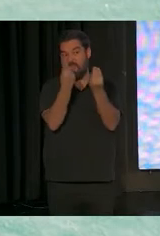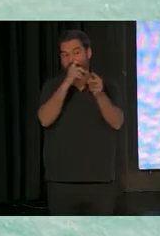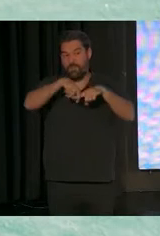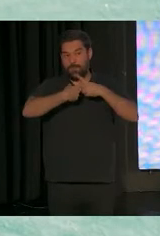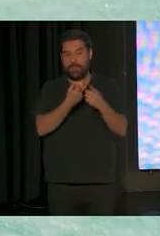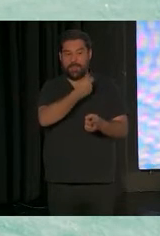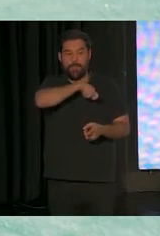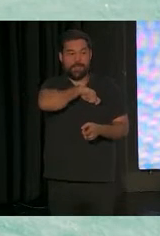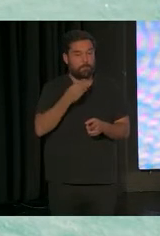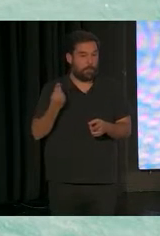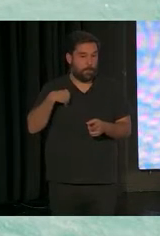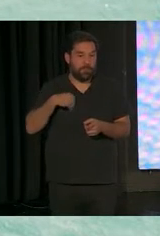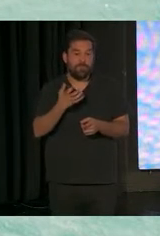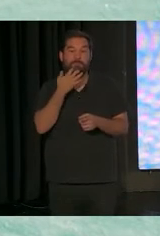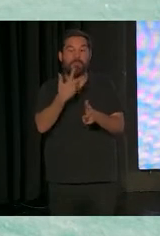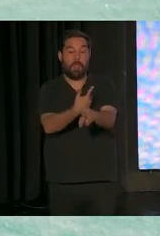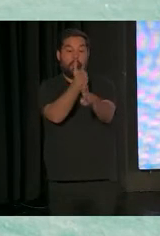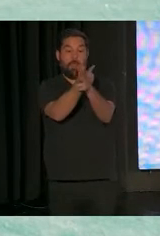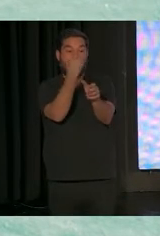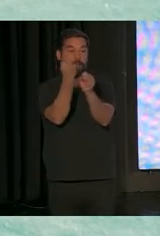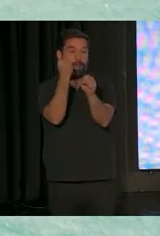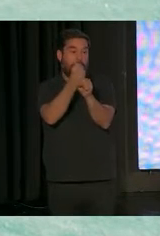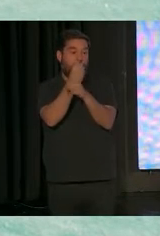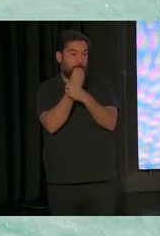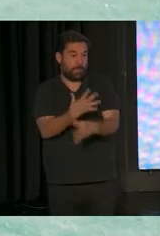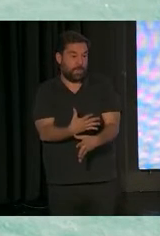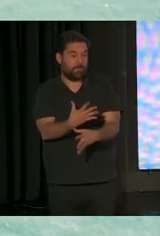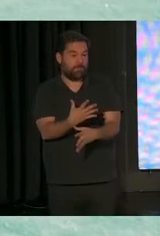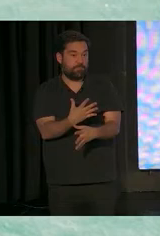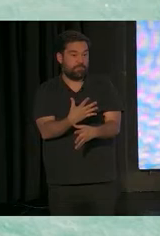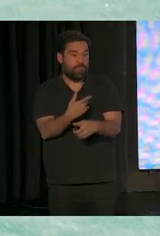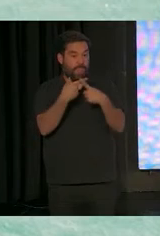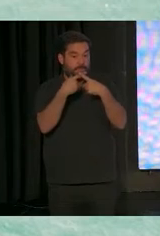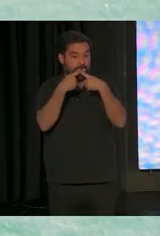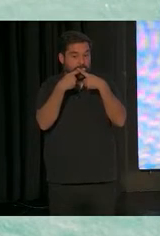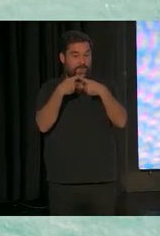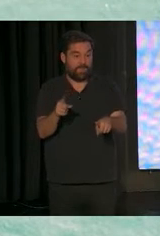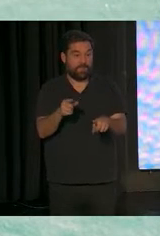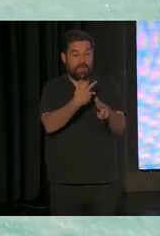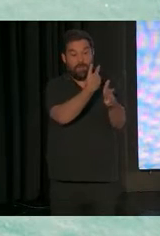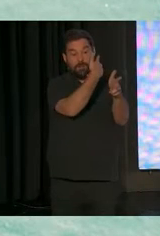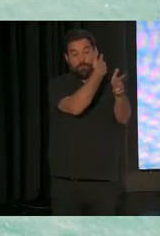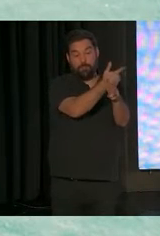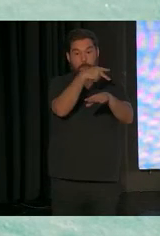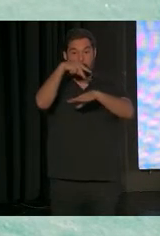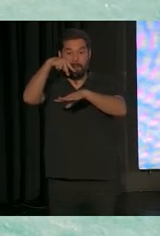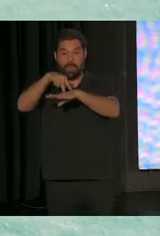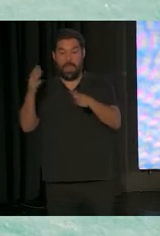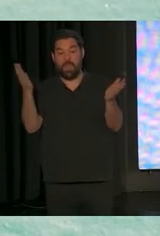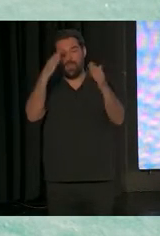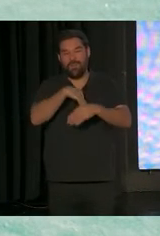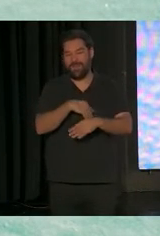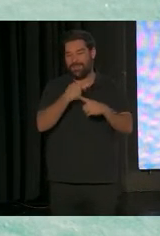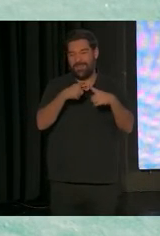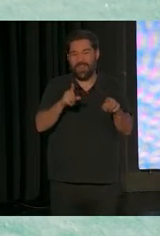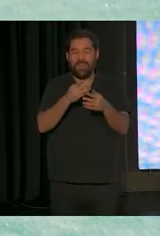exactamente igual. Si se hace bien, no hay diferencia entre una cosa y la otra. La diferencia es el cómo se está